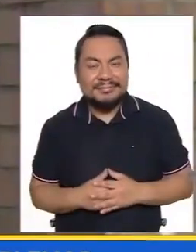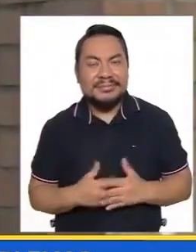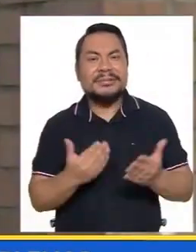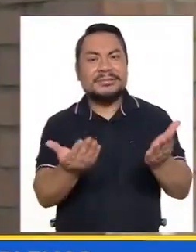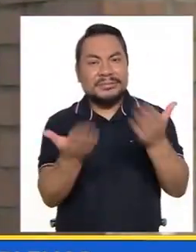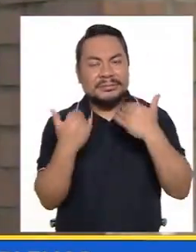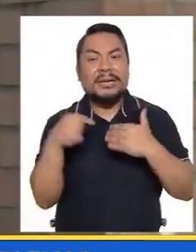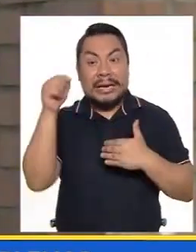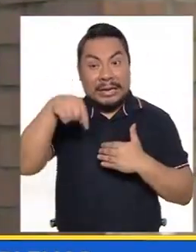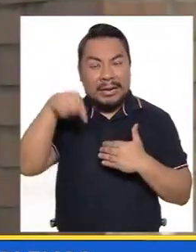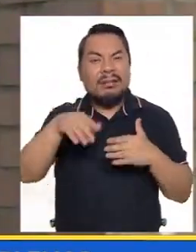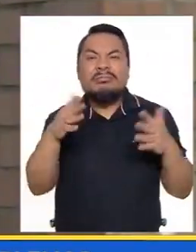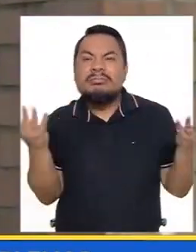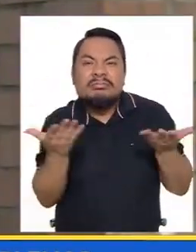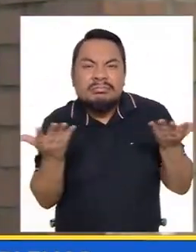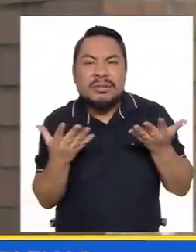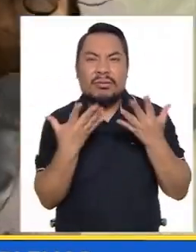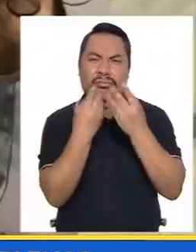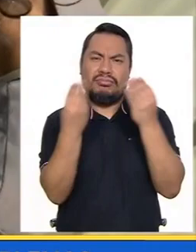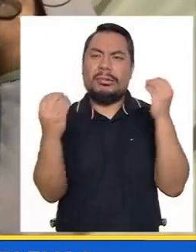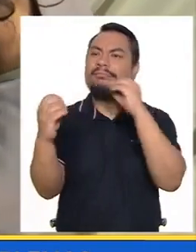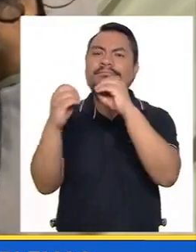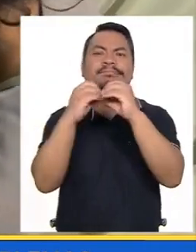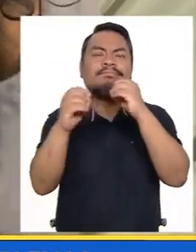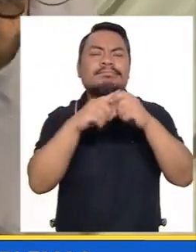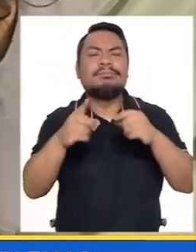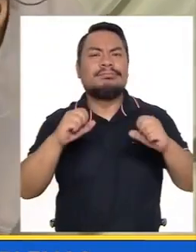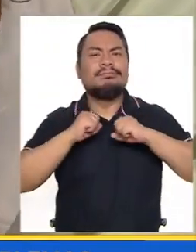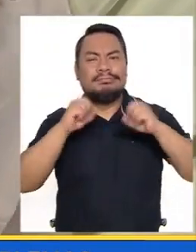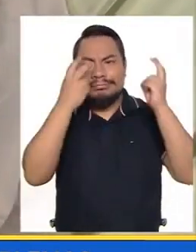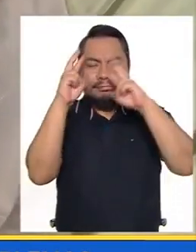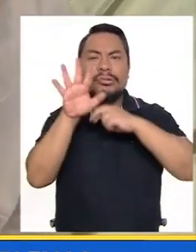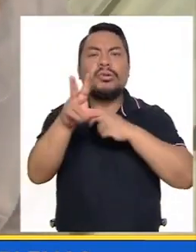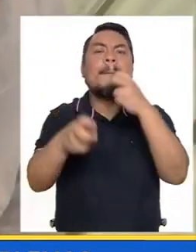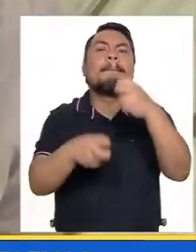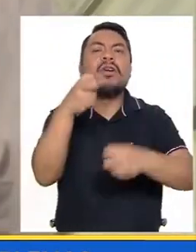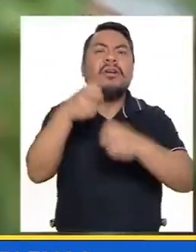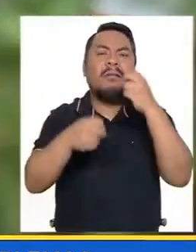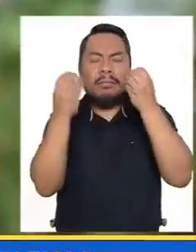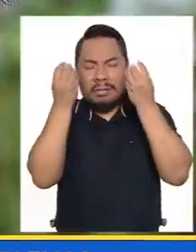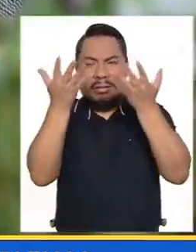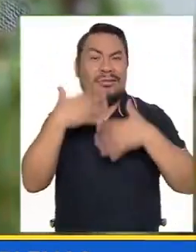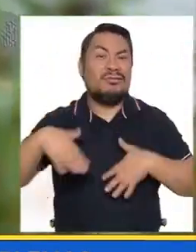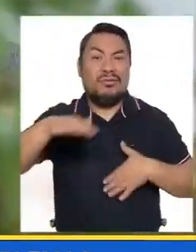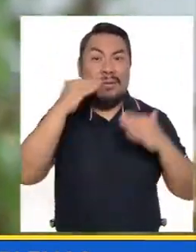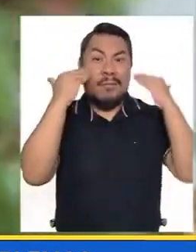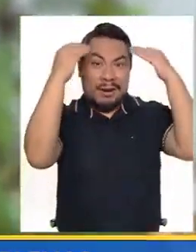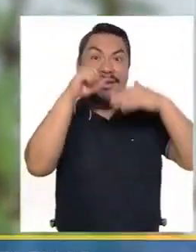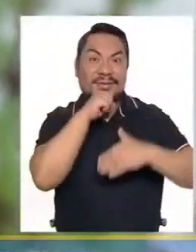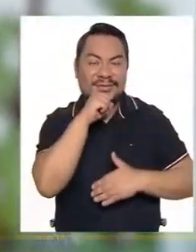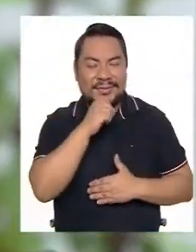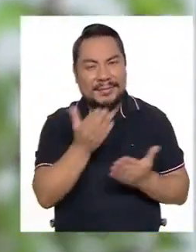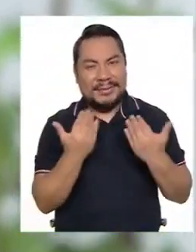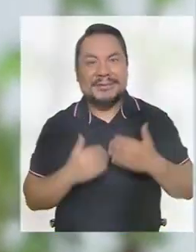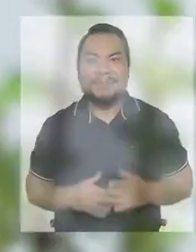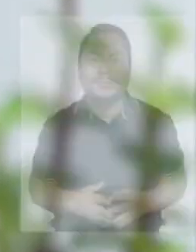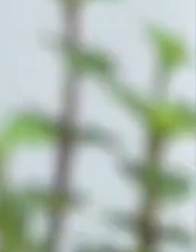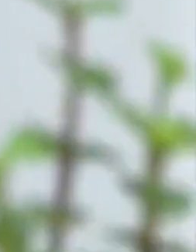¿Qué es la Municipalidad de Magdalena del